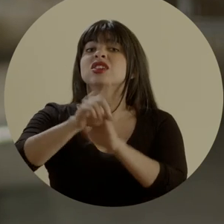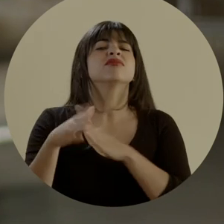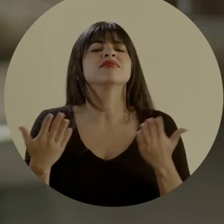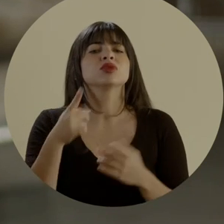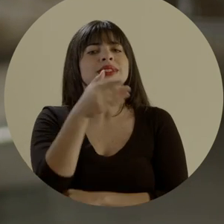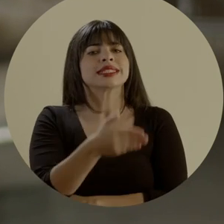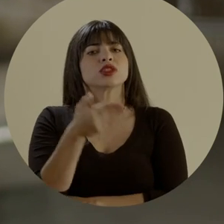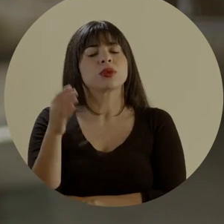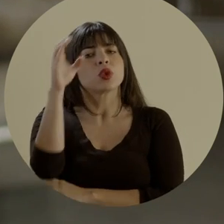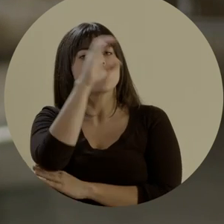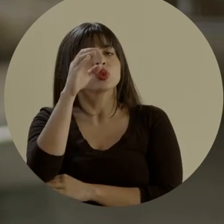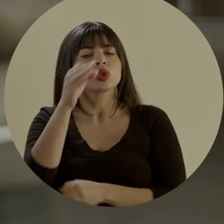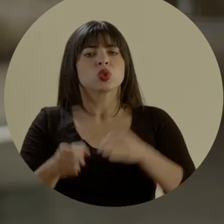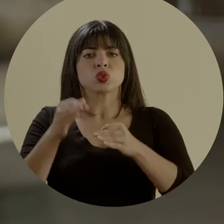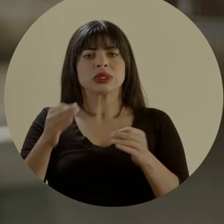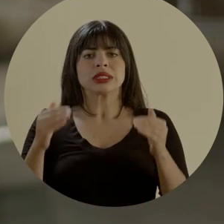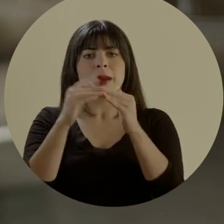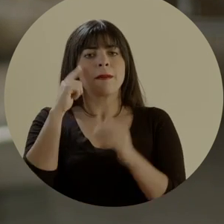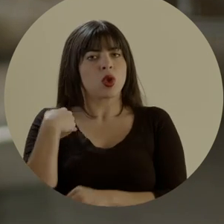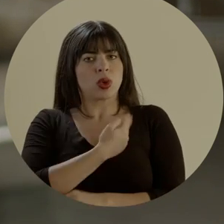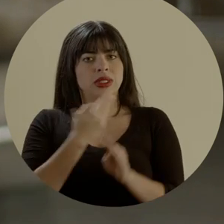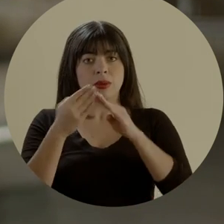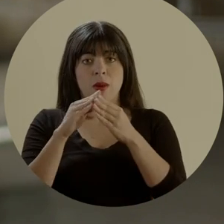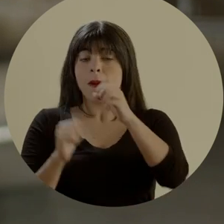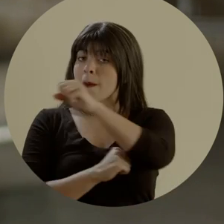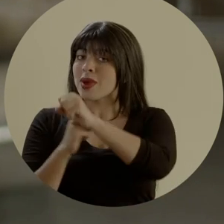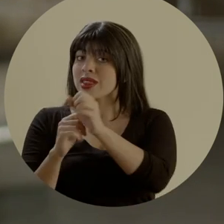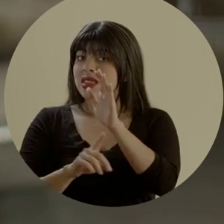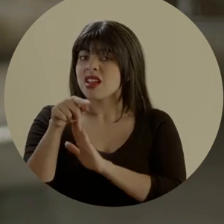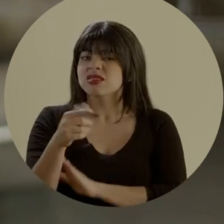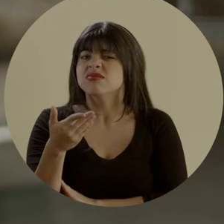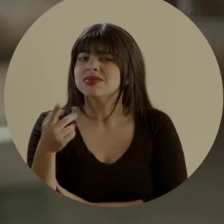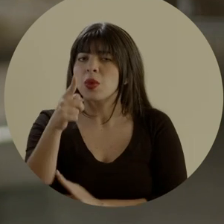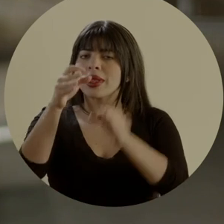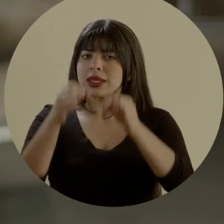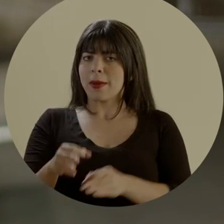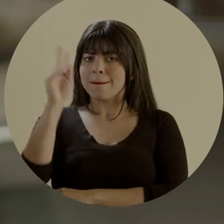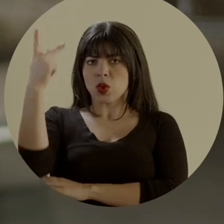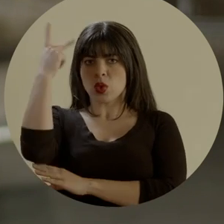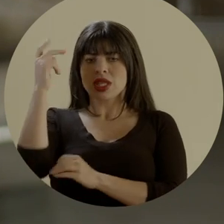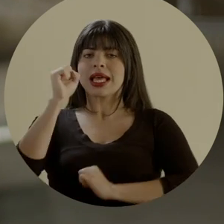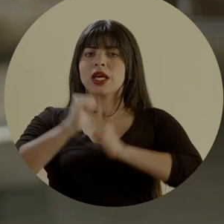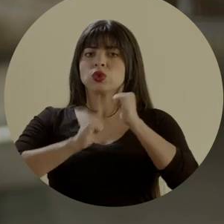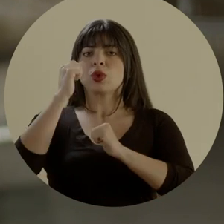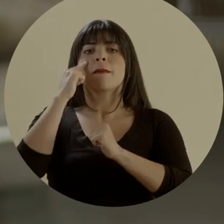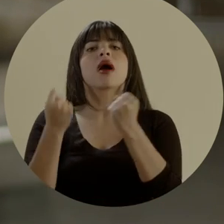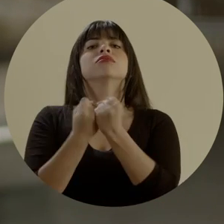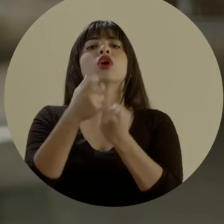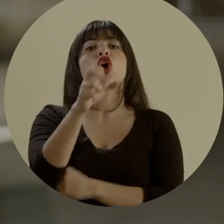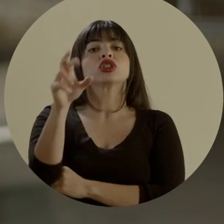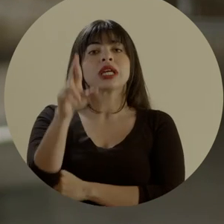justicia para nuestra población. Puente al desarrollo es una decisión política estructurada para una Costa Rica que